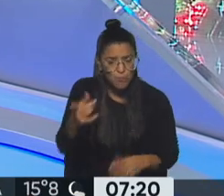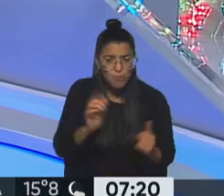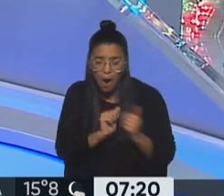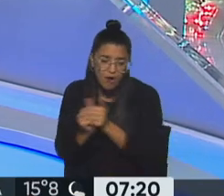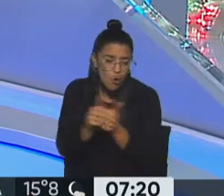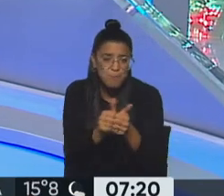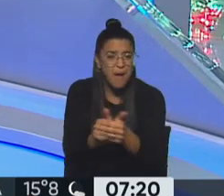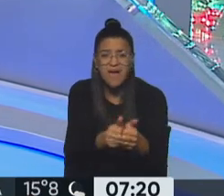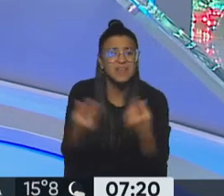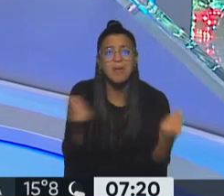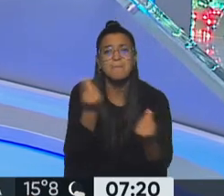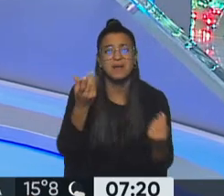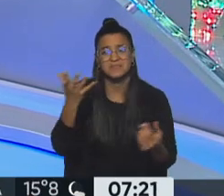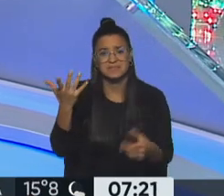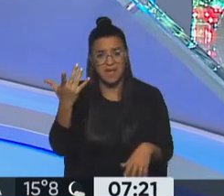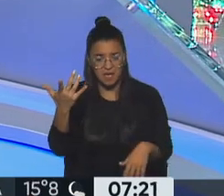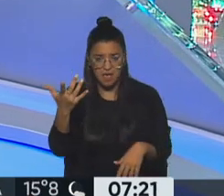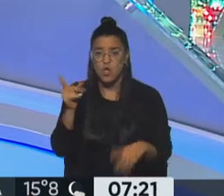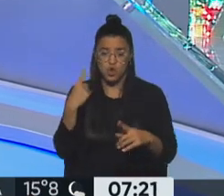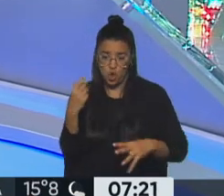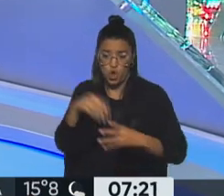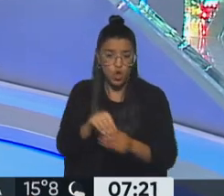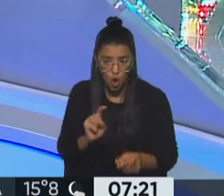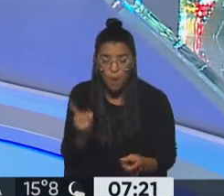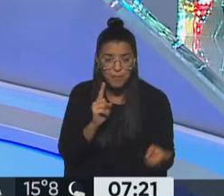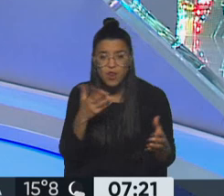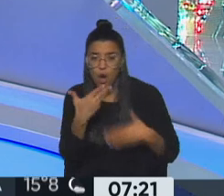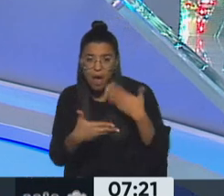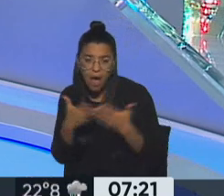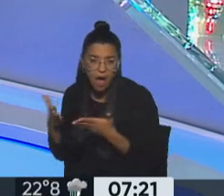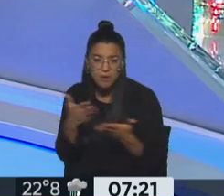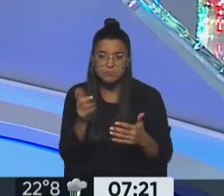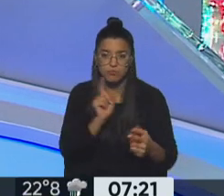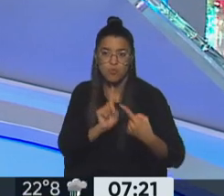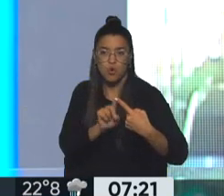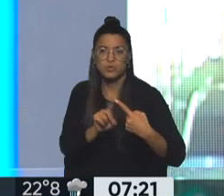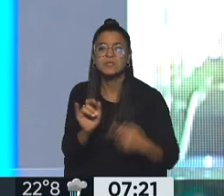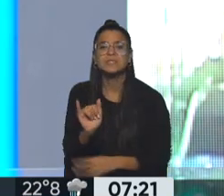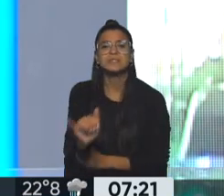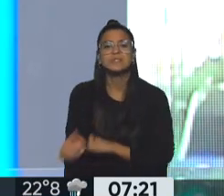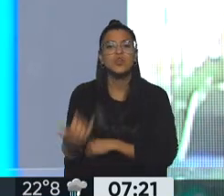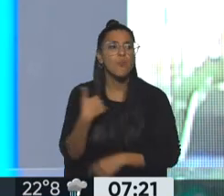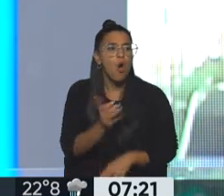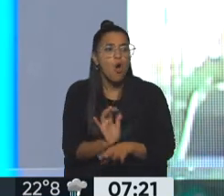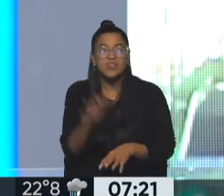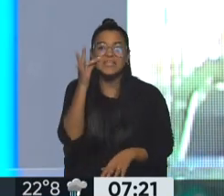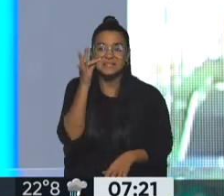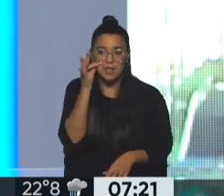acompañando todo lo que está pasando en la obra. No necesariamente interviniendo, pero sí acompañando todo desde muy cercano. Sí, casi como siendo testigos.